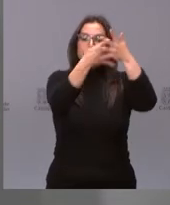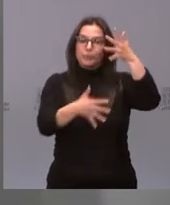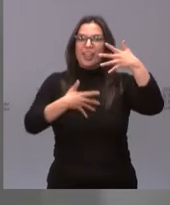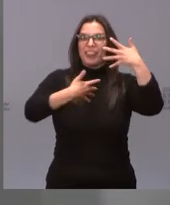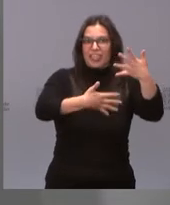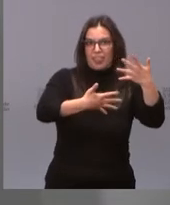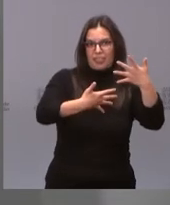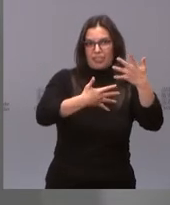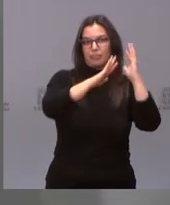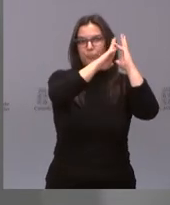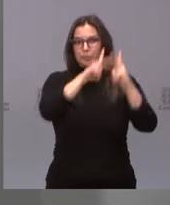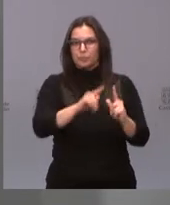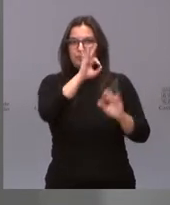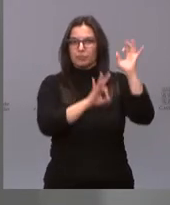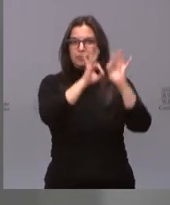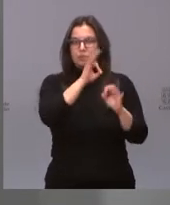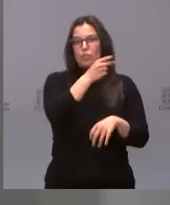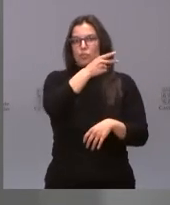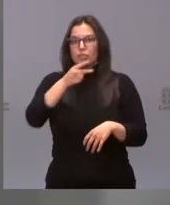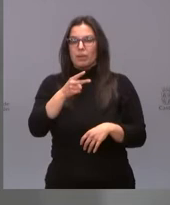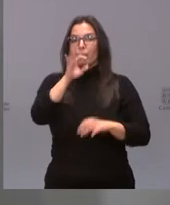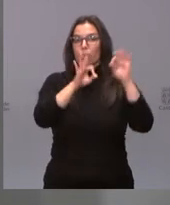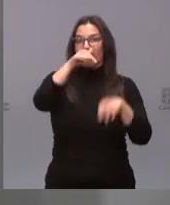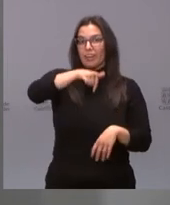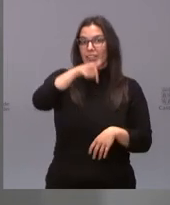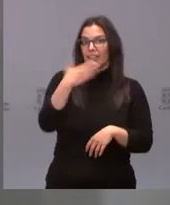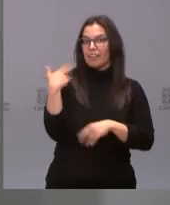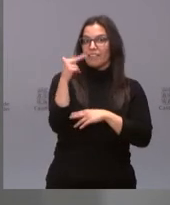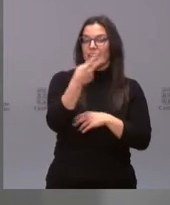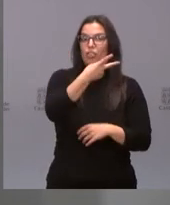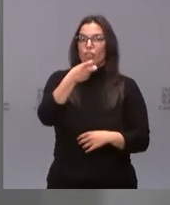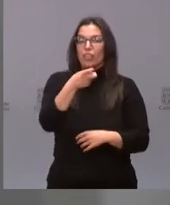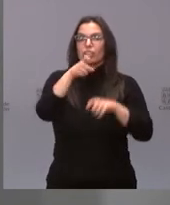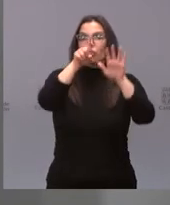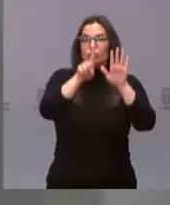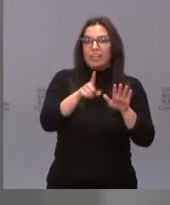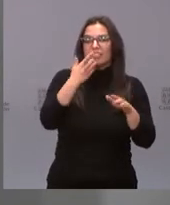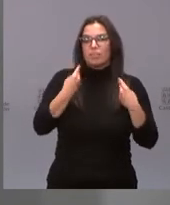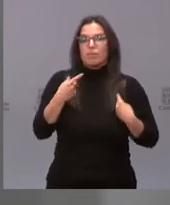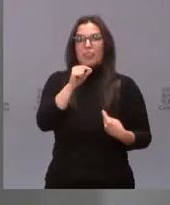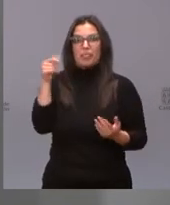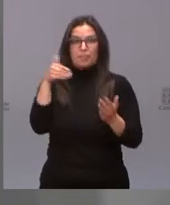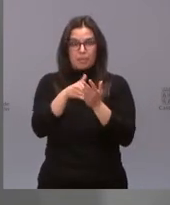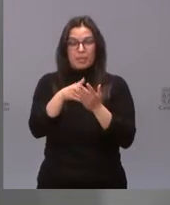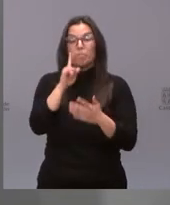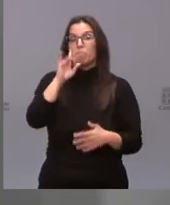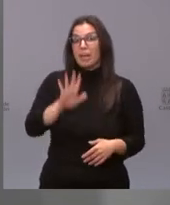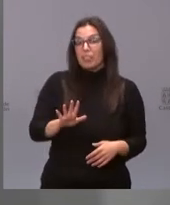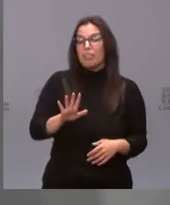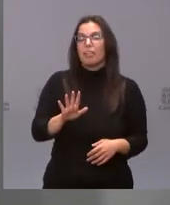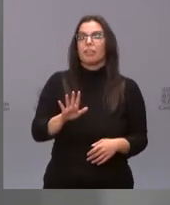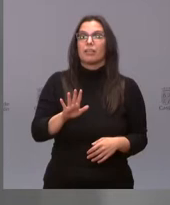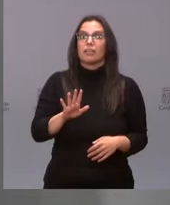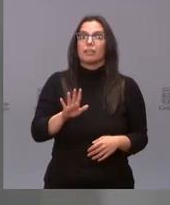incidencia acumulada a los 14 días con una tasa de 206 por 100.000 habitantes. Y da la impresión de que